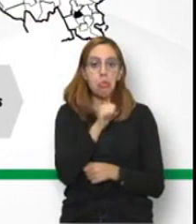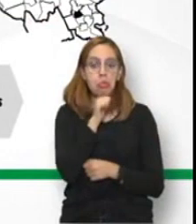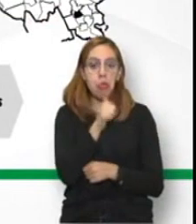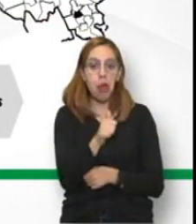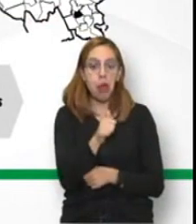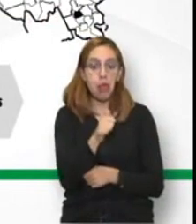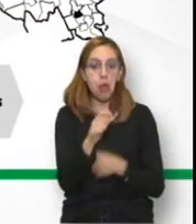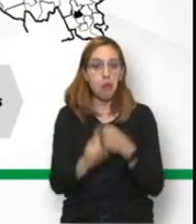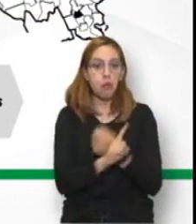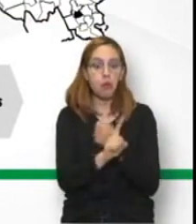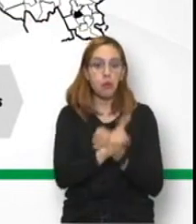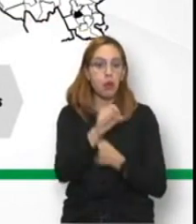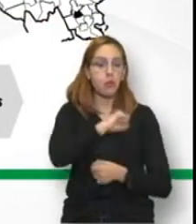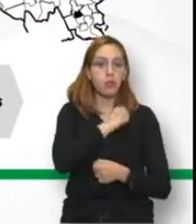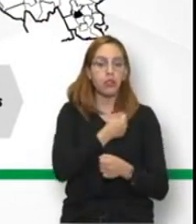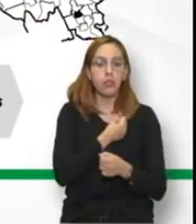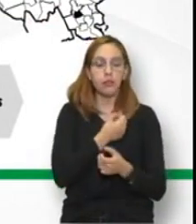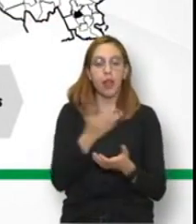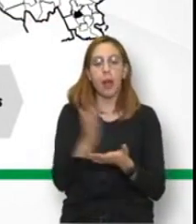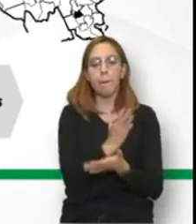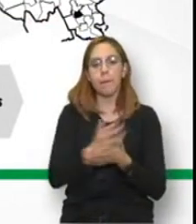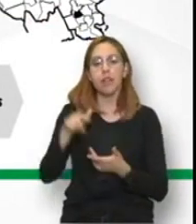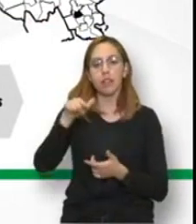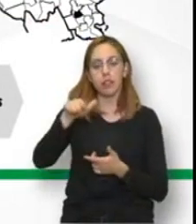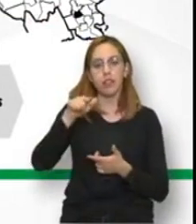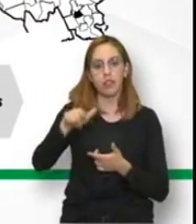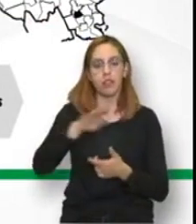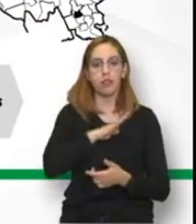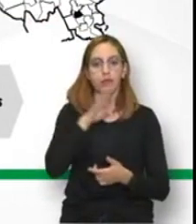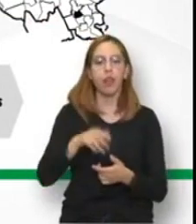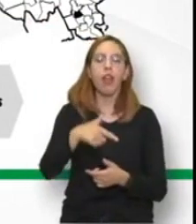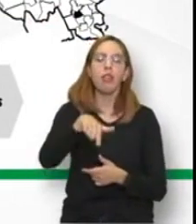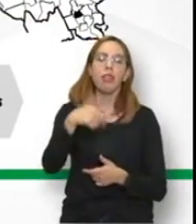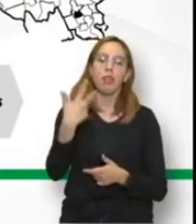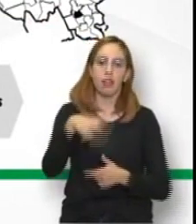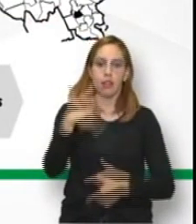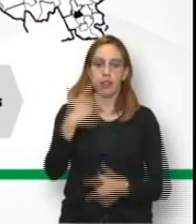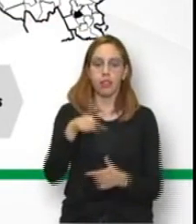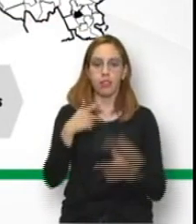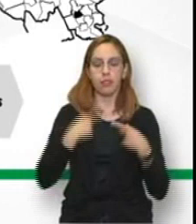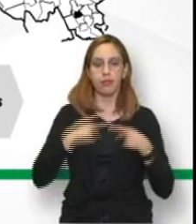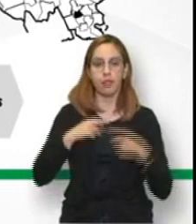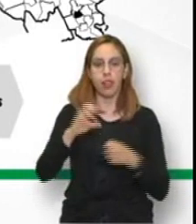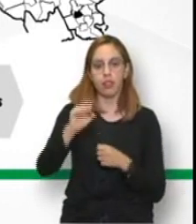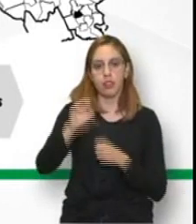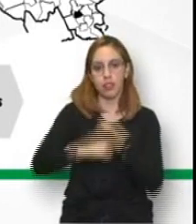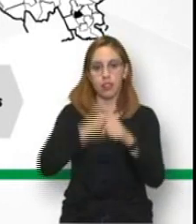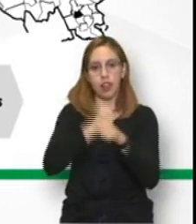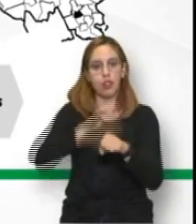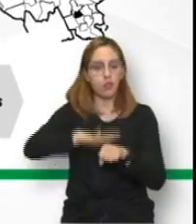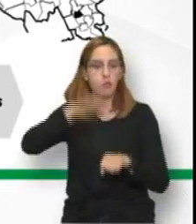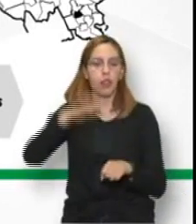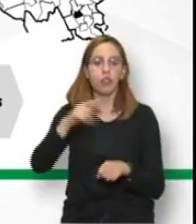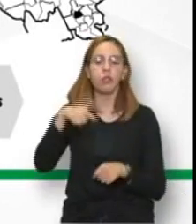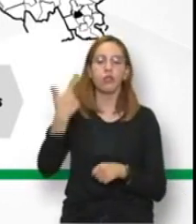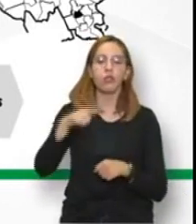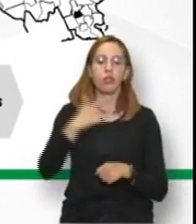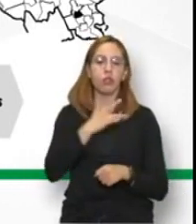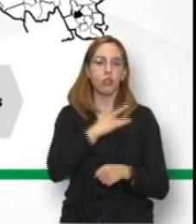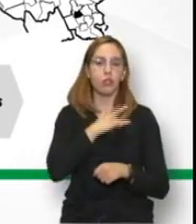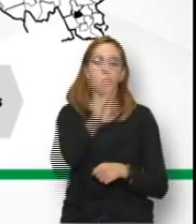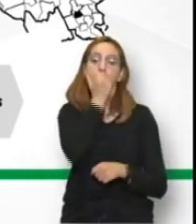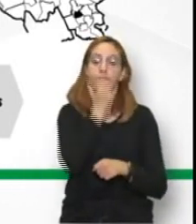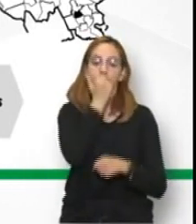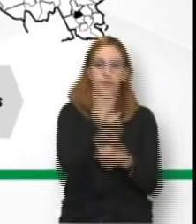del resto que son 17 defunciones 13 personas tenían 60 o más años 12 tenían diabetes